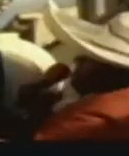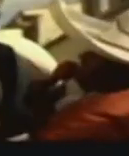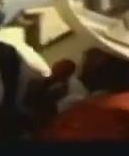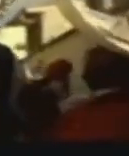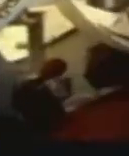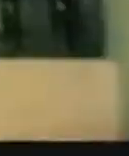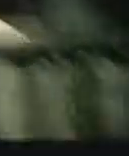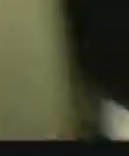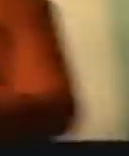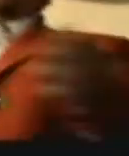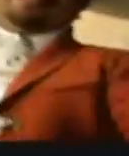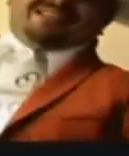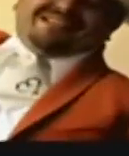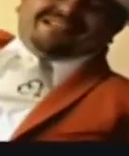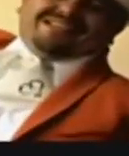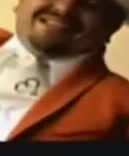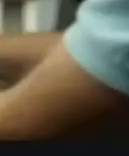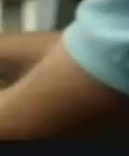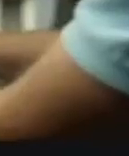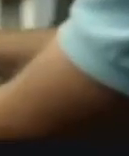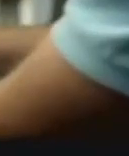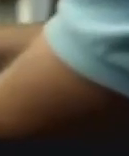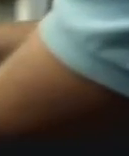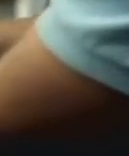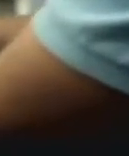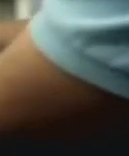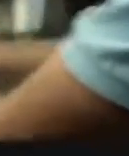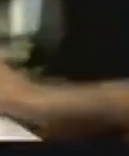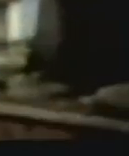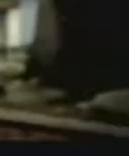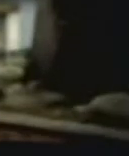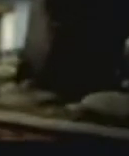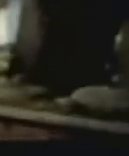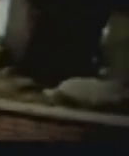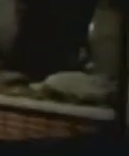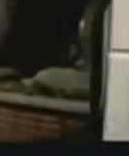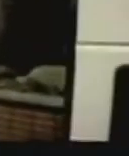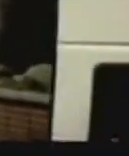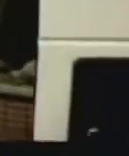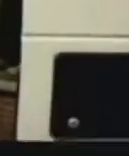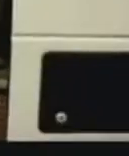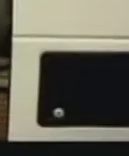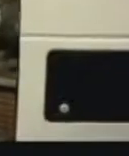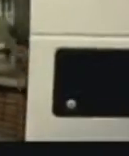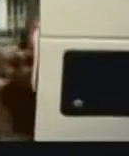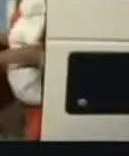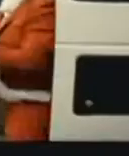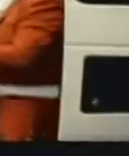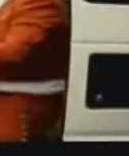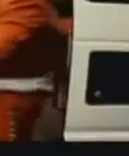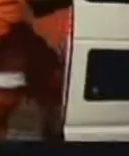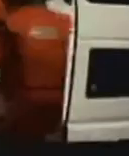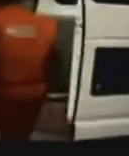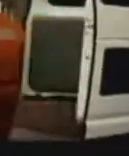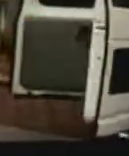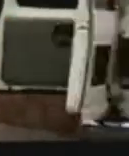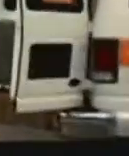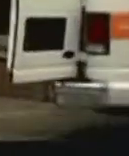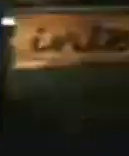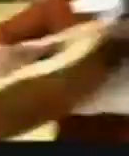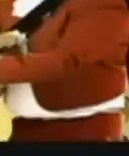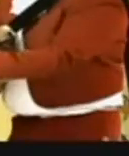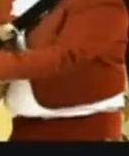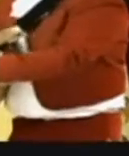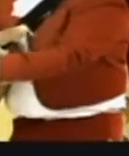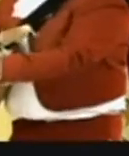en Dimonex. Si te llega la factura, si te quedas sin minutos, haz el pago y la recarga